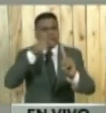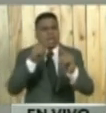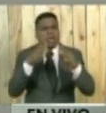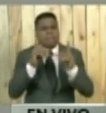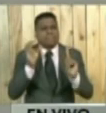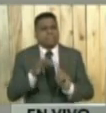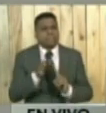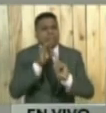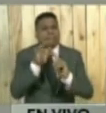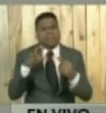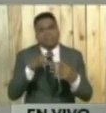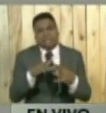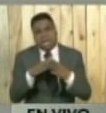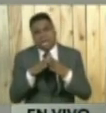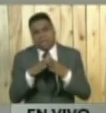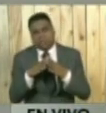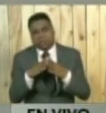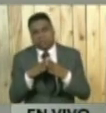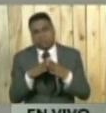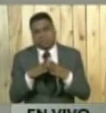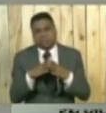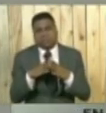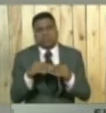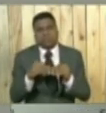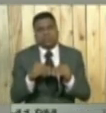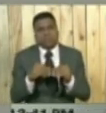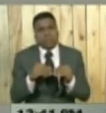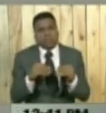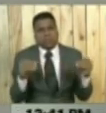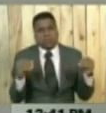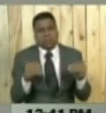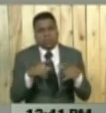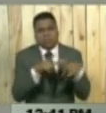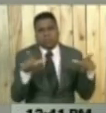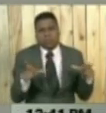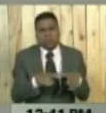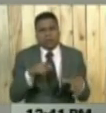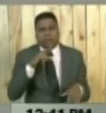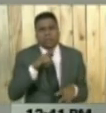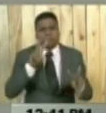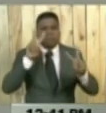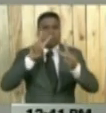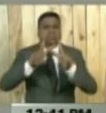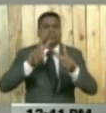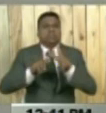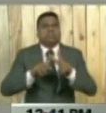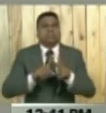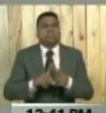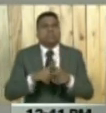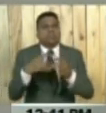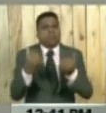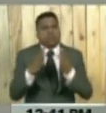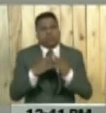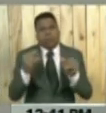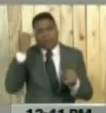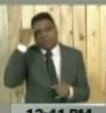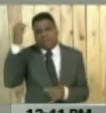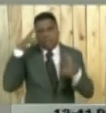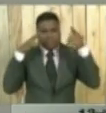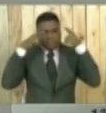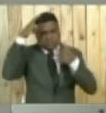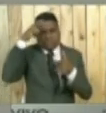urbanismos de la gran misión Vivienda Venezuela, legado de nuestro comandante Hugo Chávez, y que forma parte también